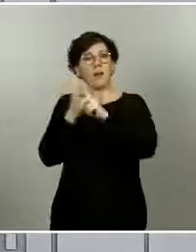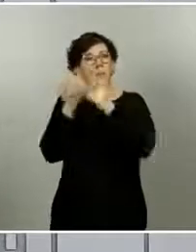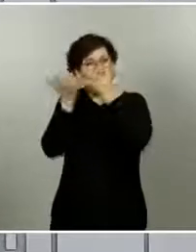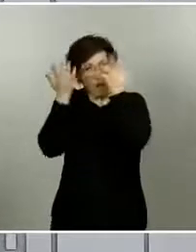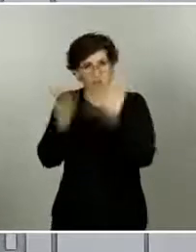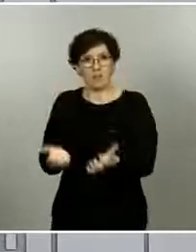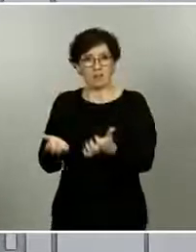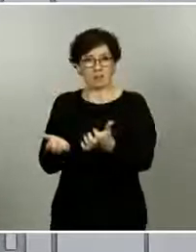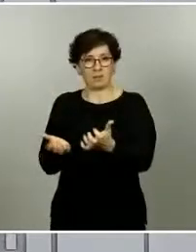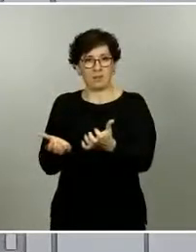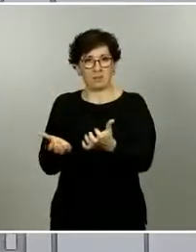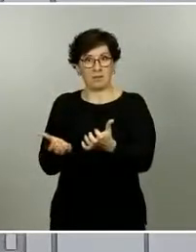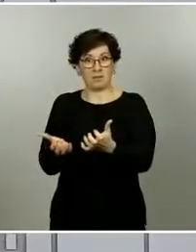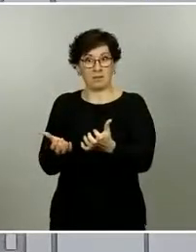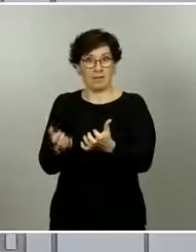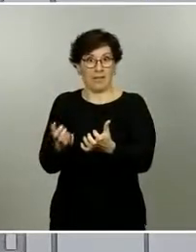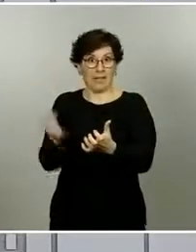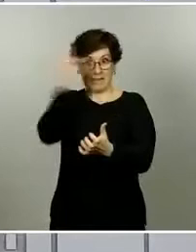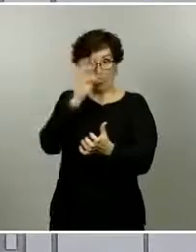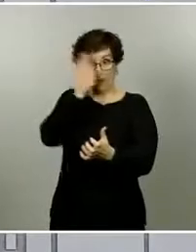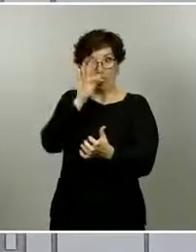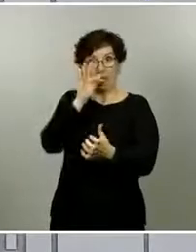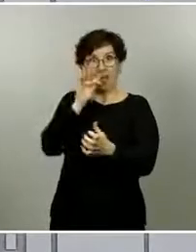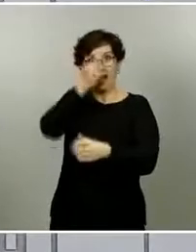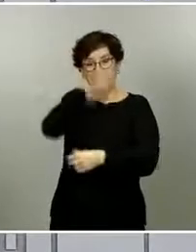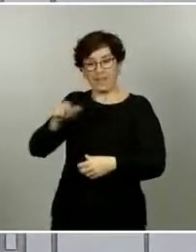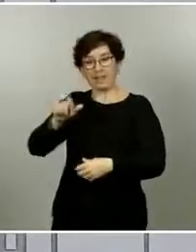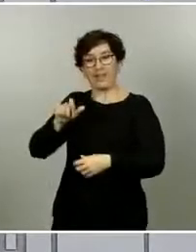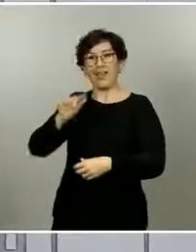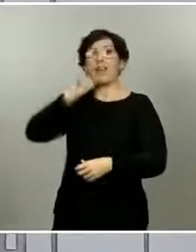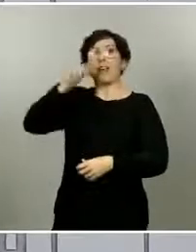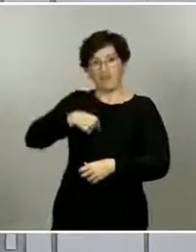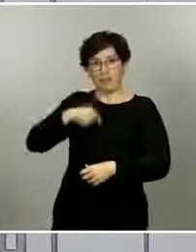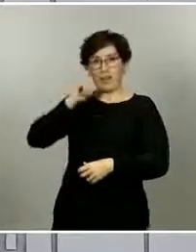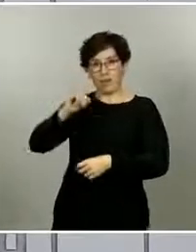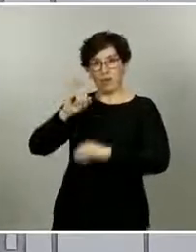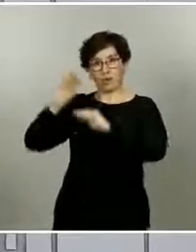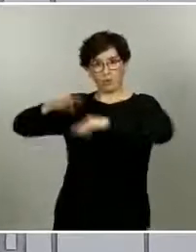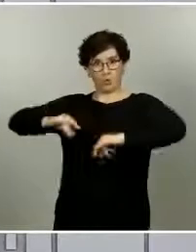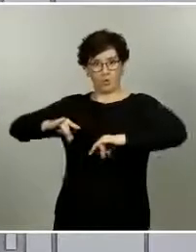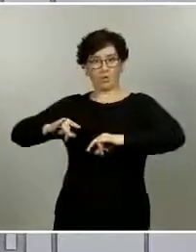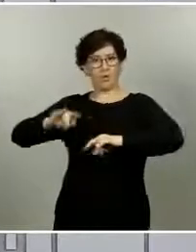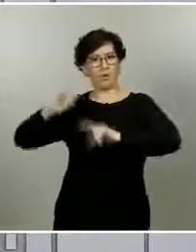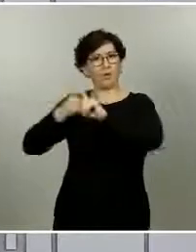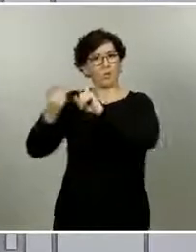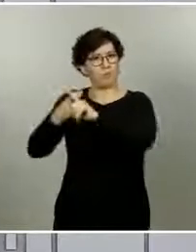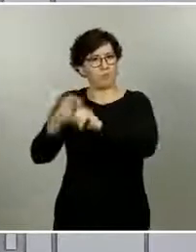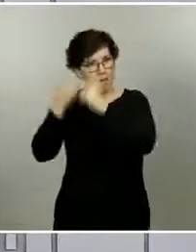tenían que debían de detectar o que han tenido infección en su territorio en España tenemos